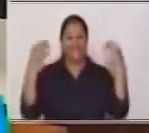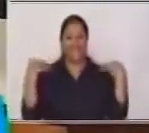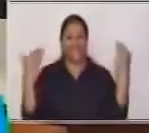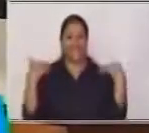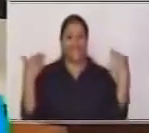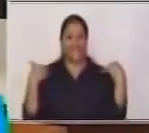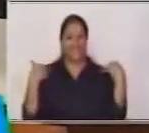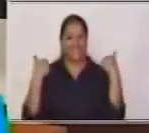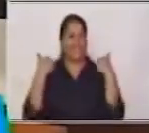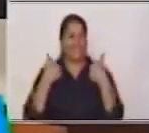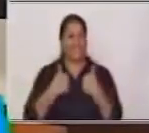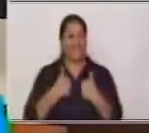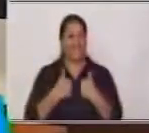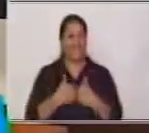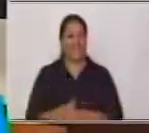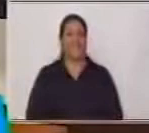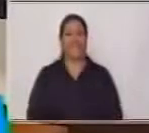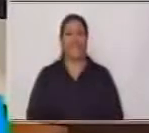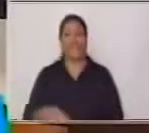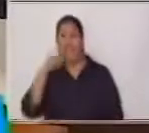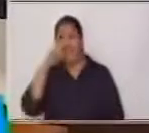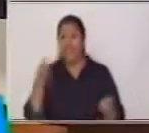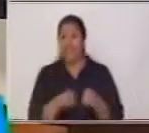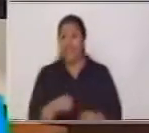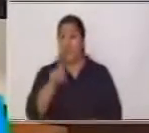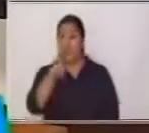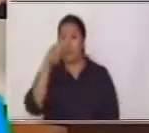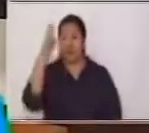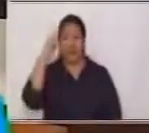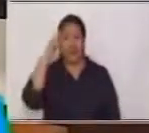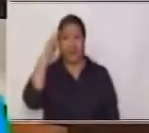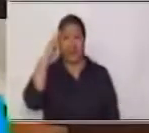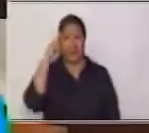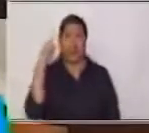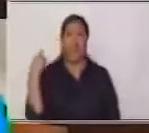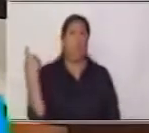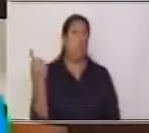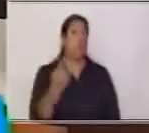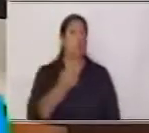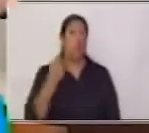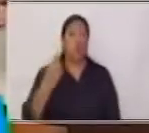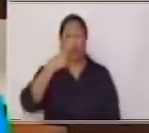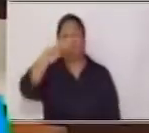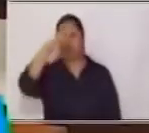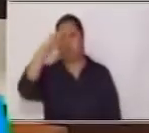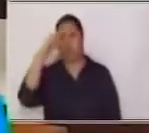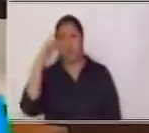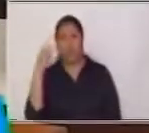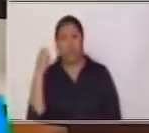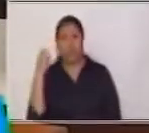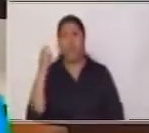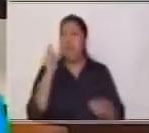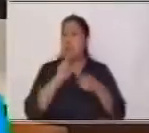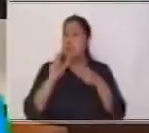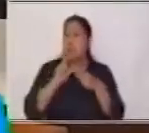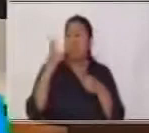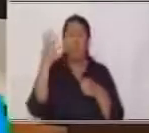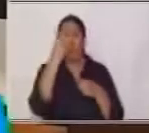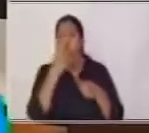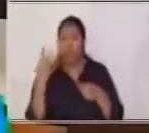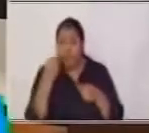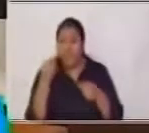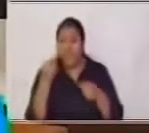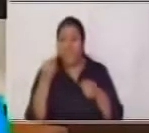Muy bien También les recuerdo Que todos sus trabajos Y sus cositas lindas Que hagan Las